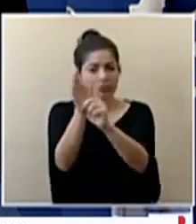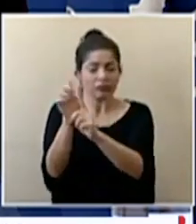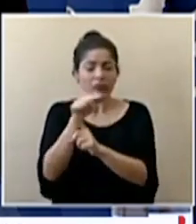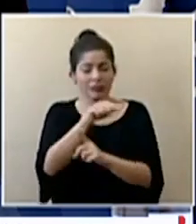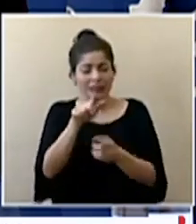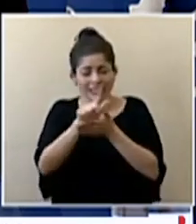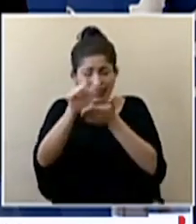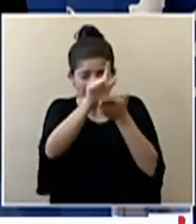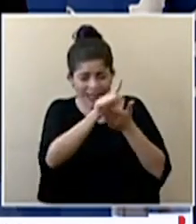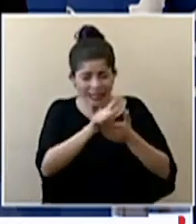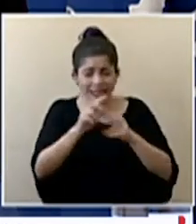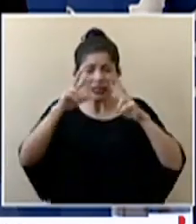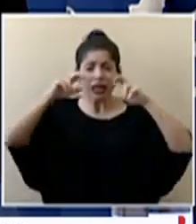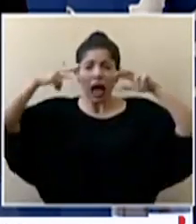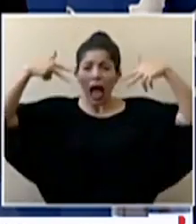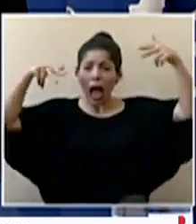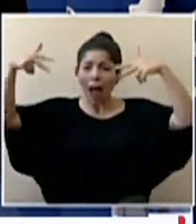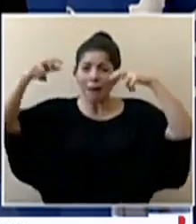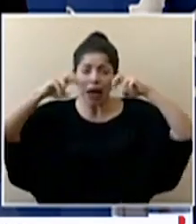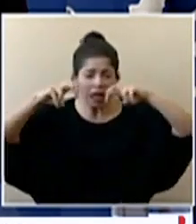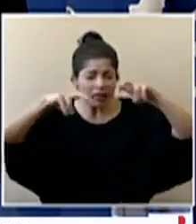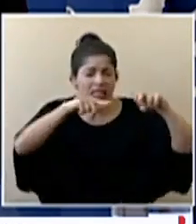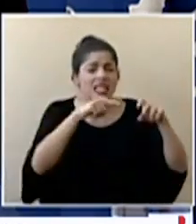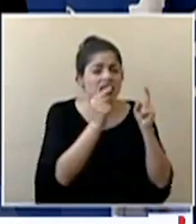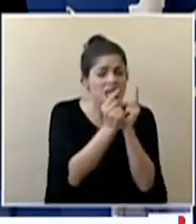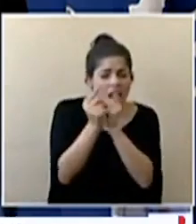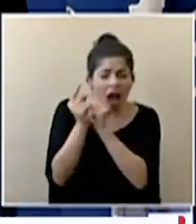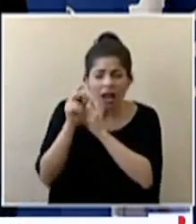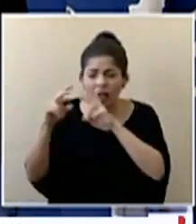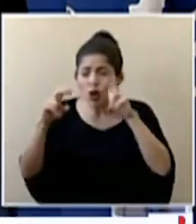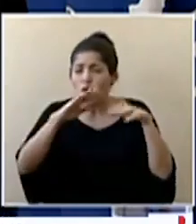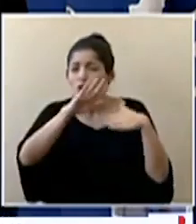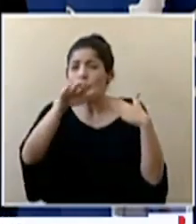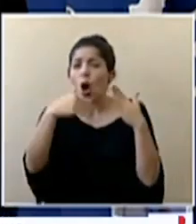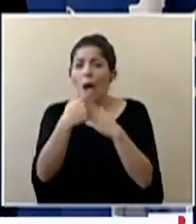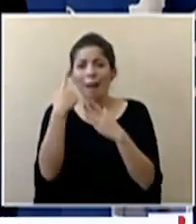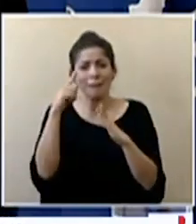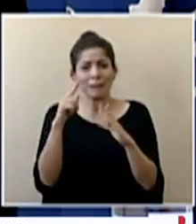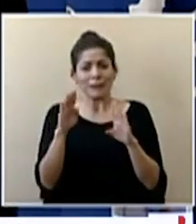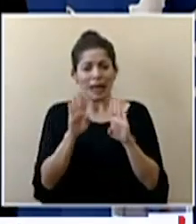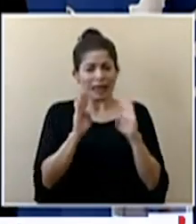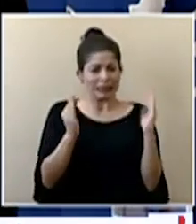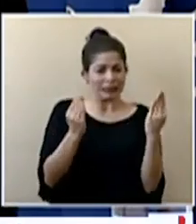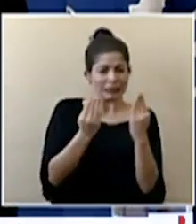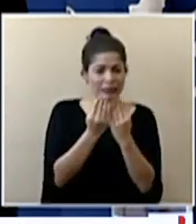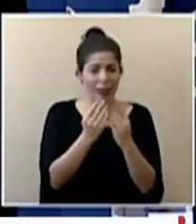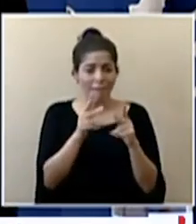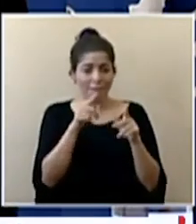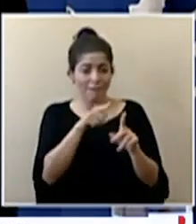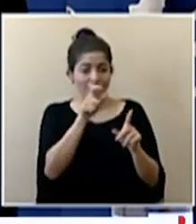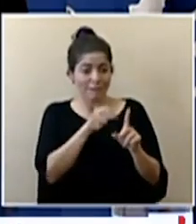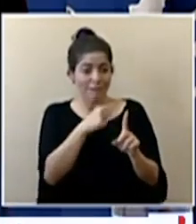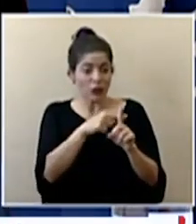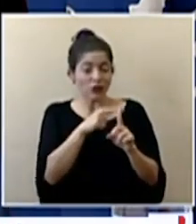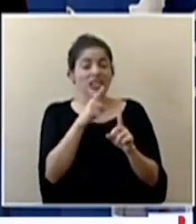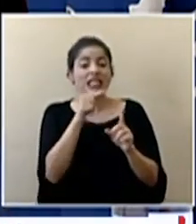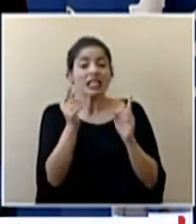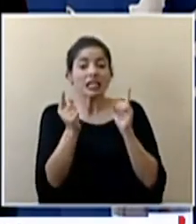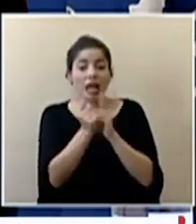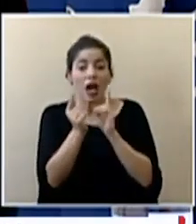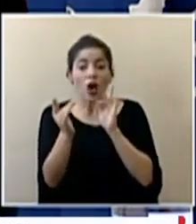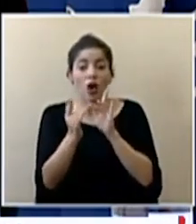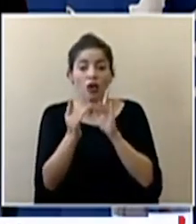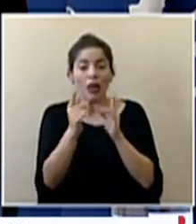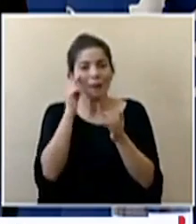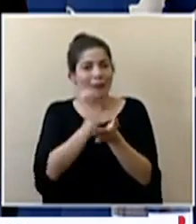se revisan cámaras se hace todo lo posible por cercar a los positivos y sus nexos cercanos y evitar